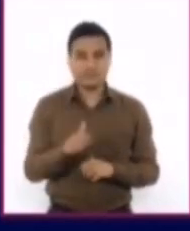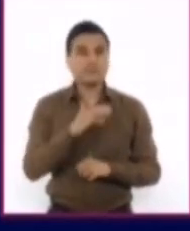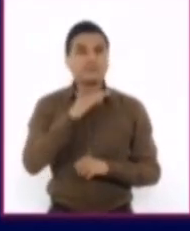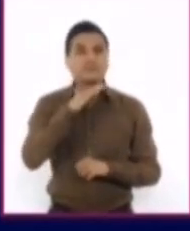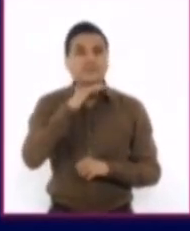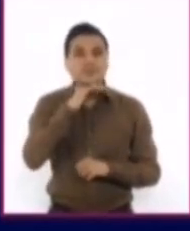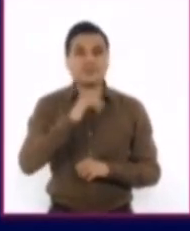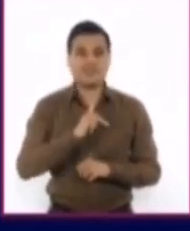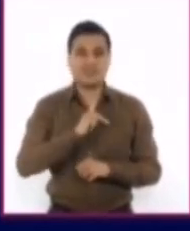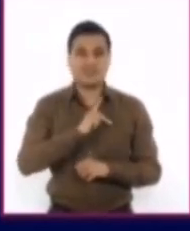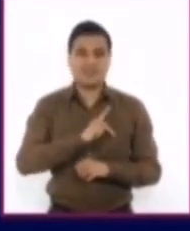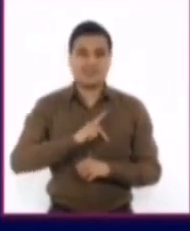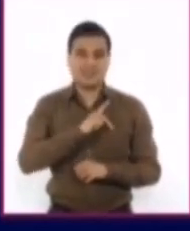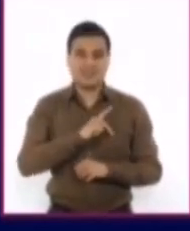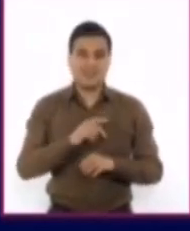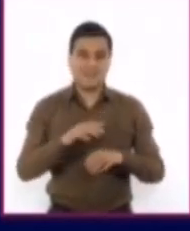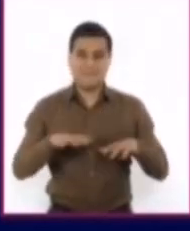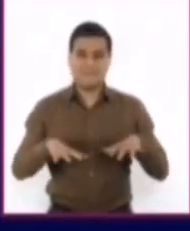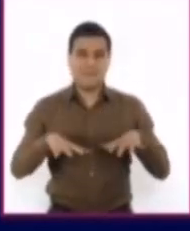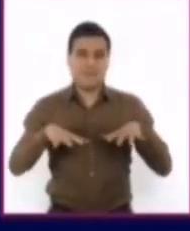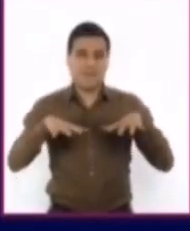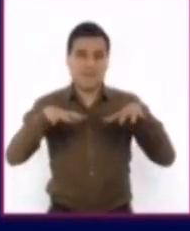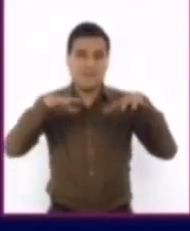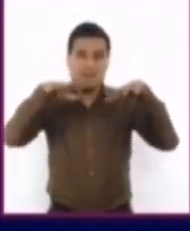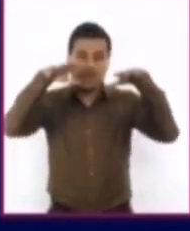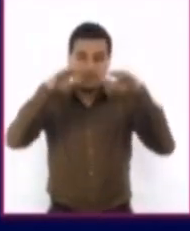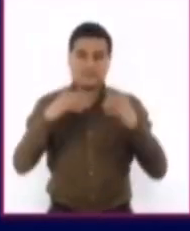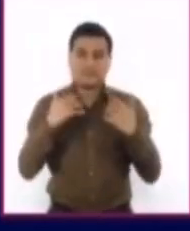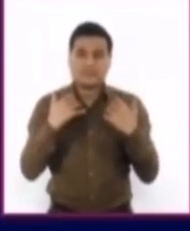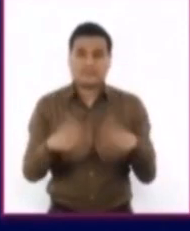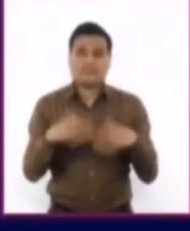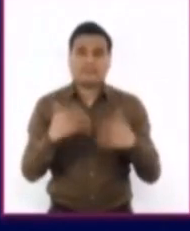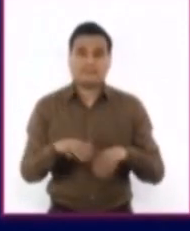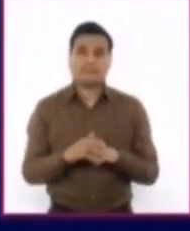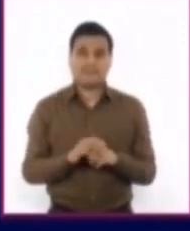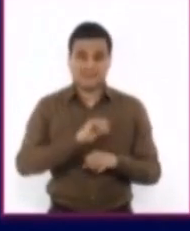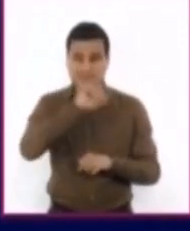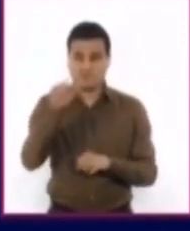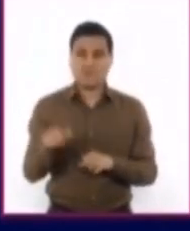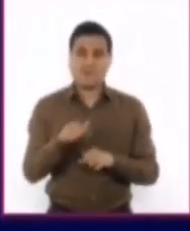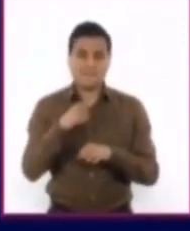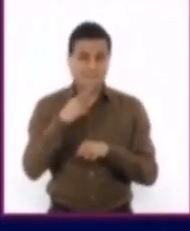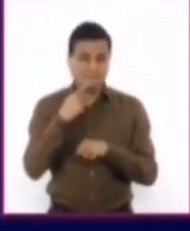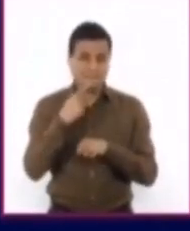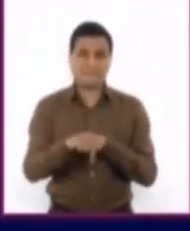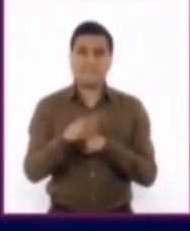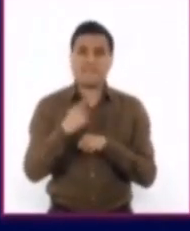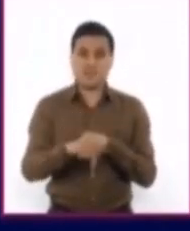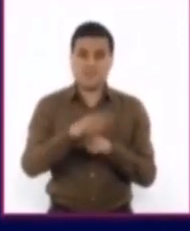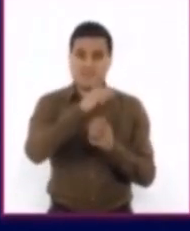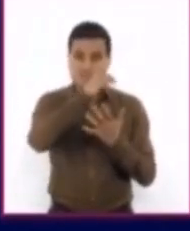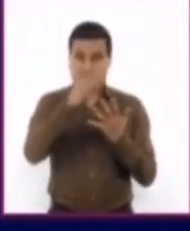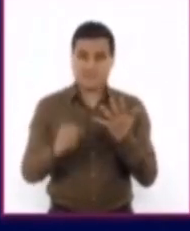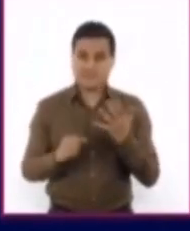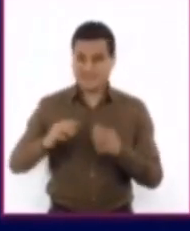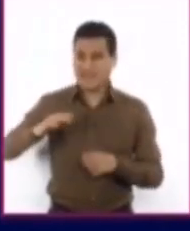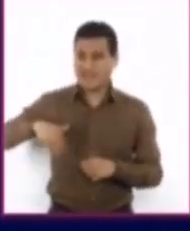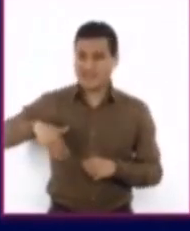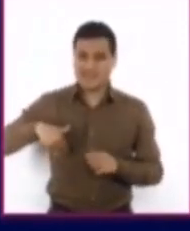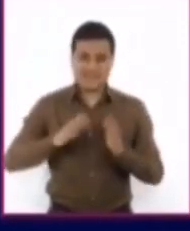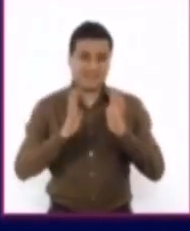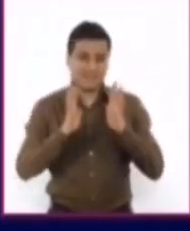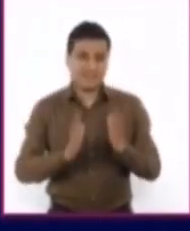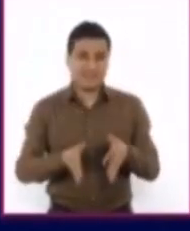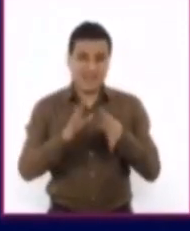radioactivos se incrementaría exponencialmente, lo que implicaría los riesgos y dificultades planteados anteriormente